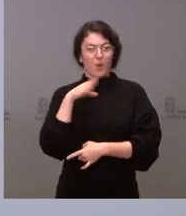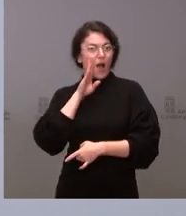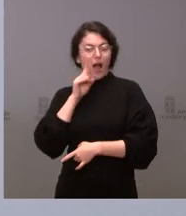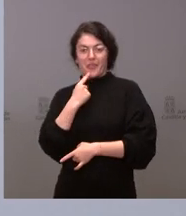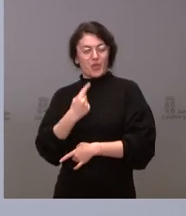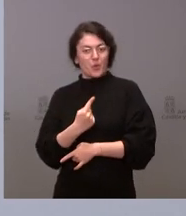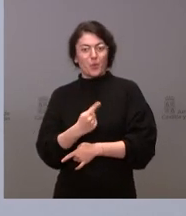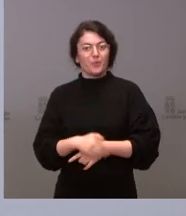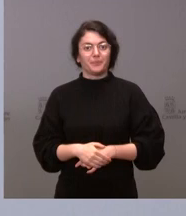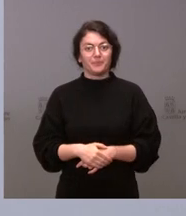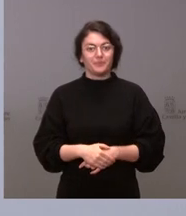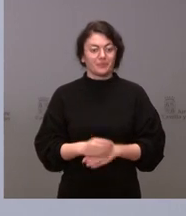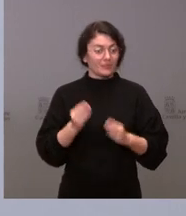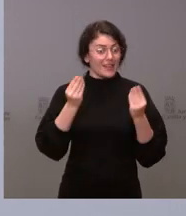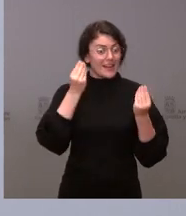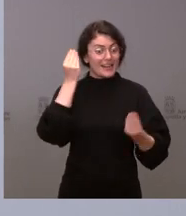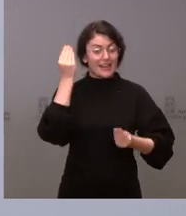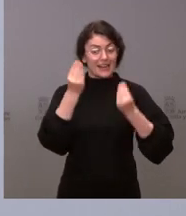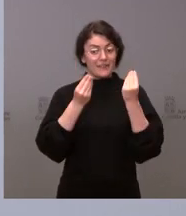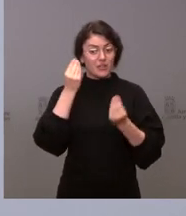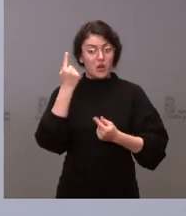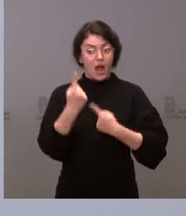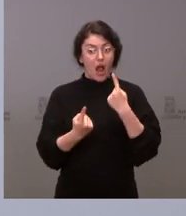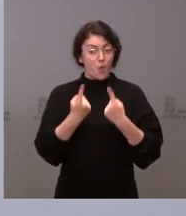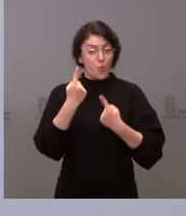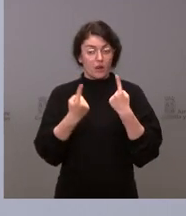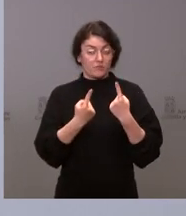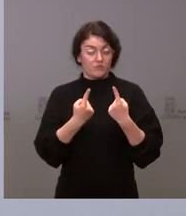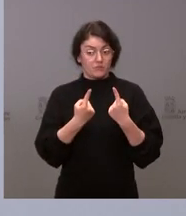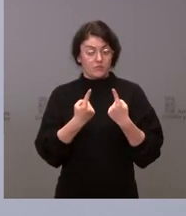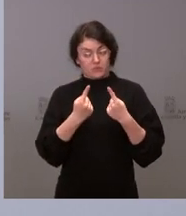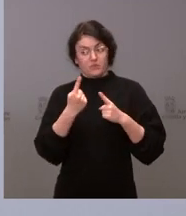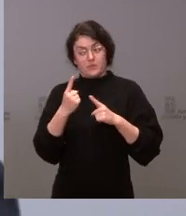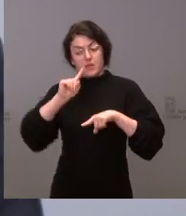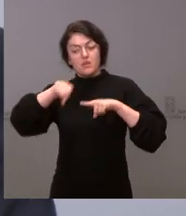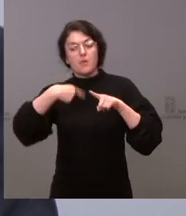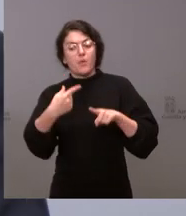algunas de las reflexiones a las que se refiere a mí, luego si quieres se las explico,